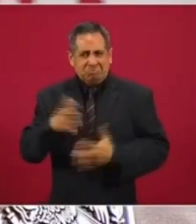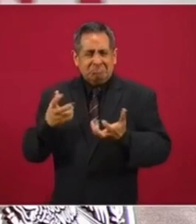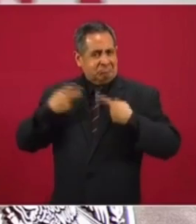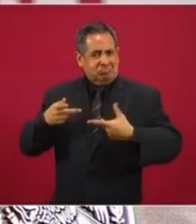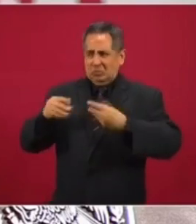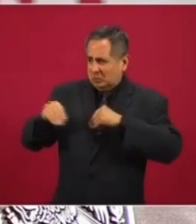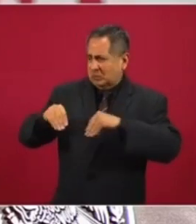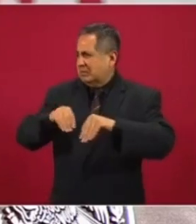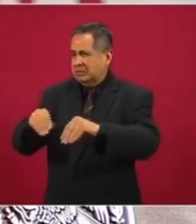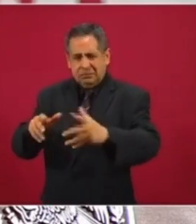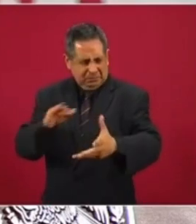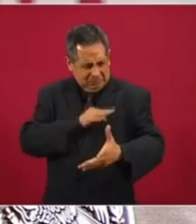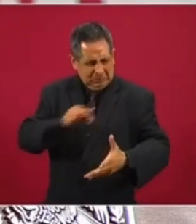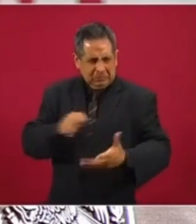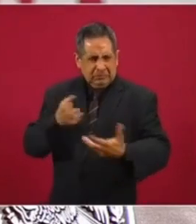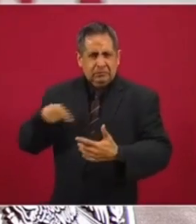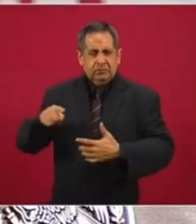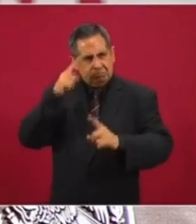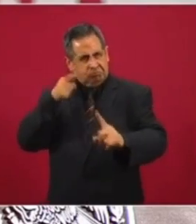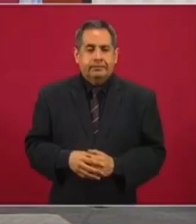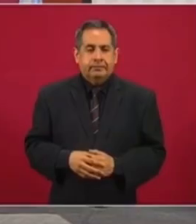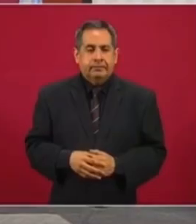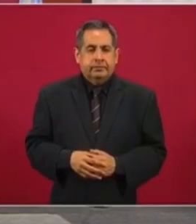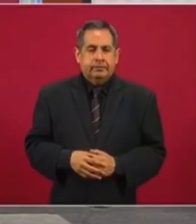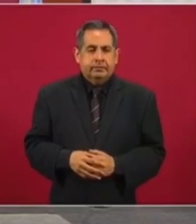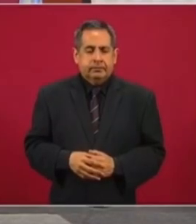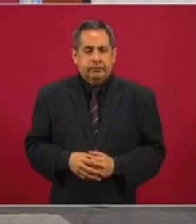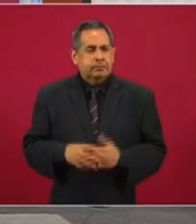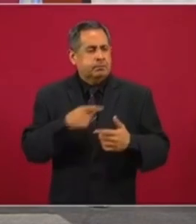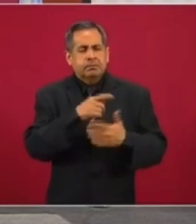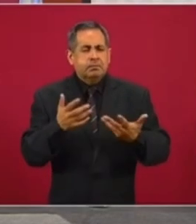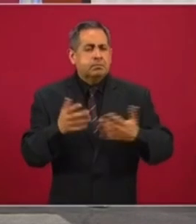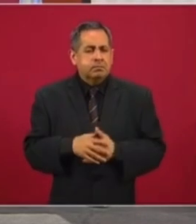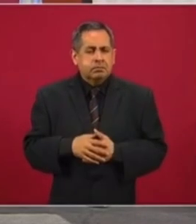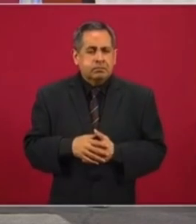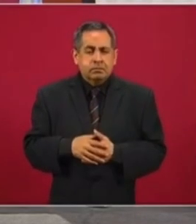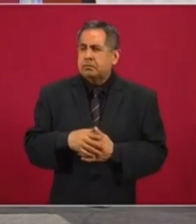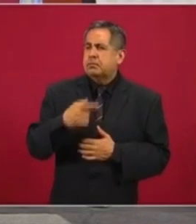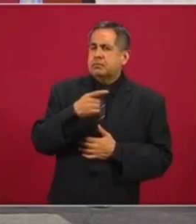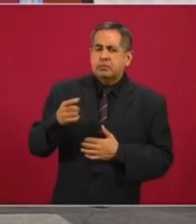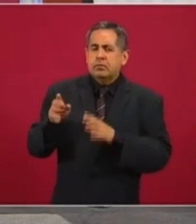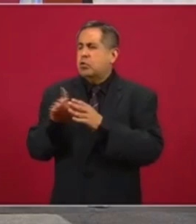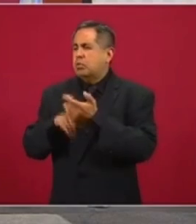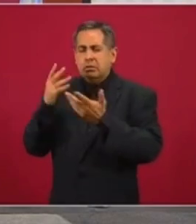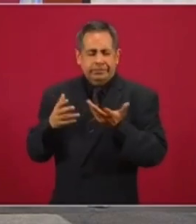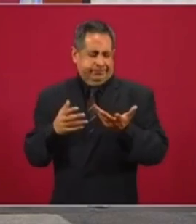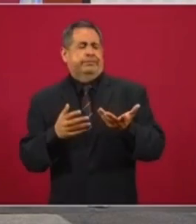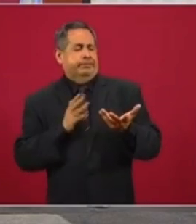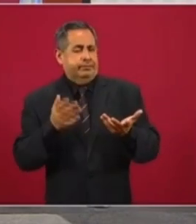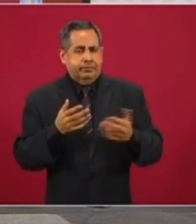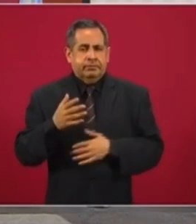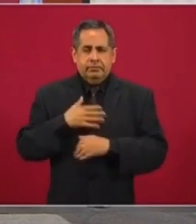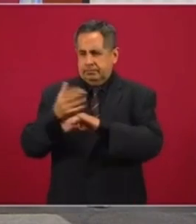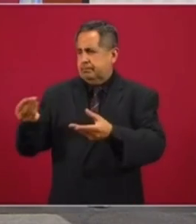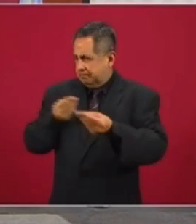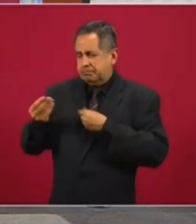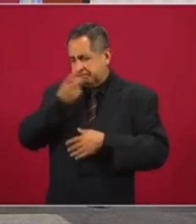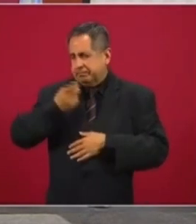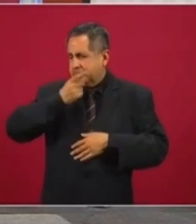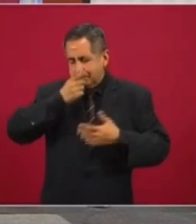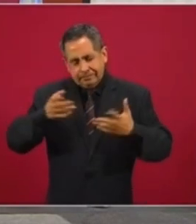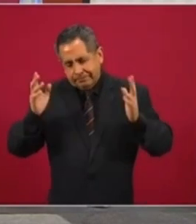hacer la gente cuando se trata de una causa justa. ¿Cómo lo hicieron? Dice, ¿cómo me enteré? Bueno, pues yo tengo información